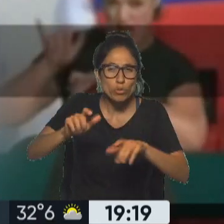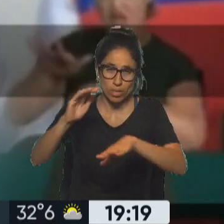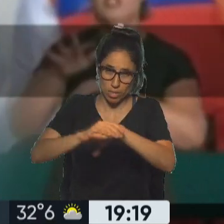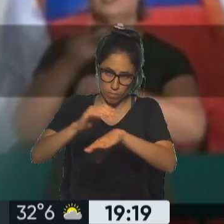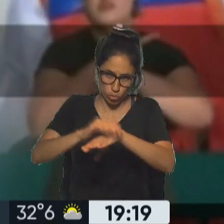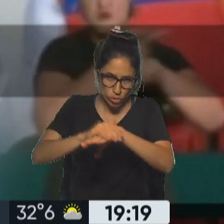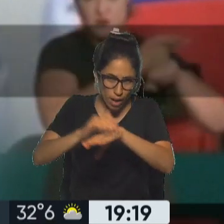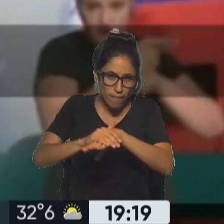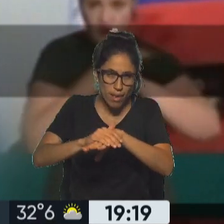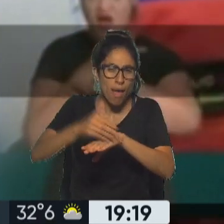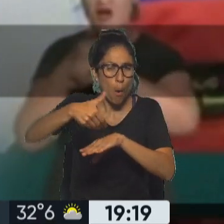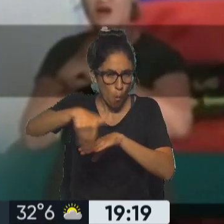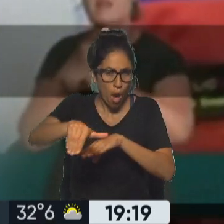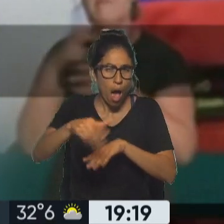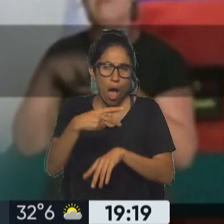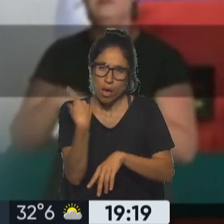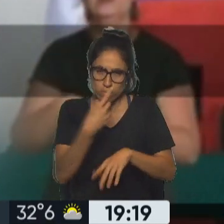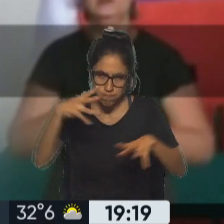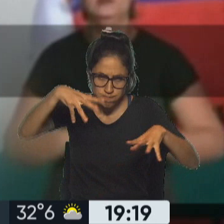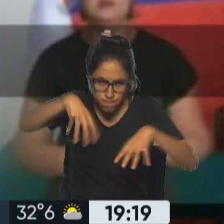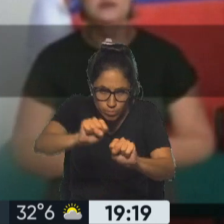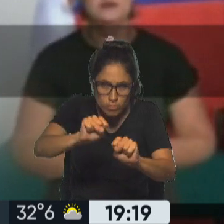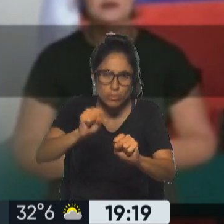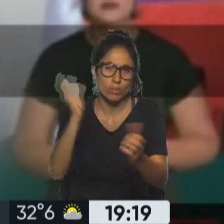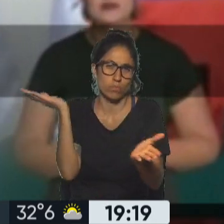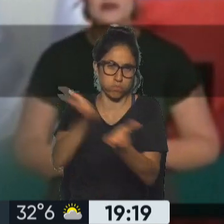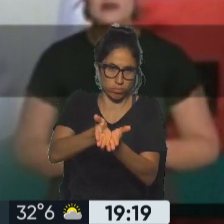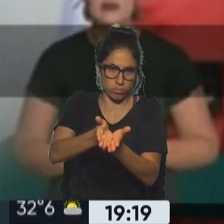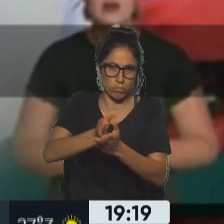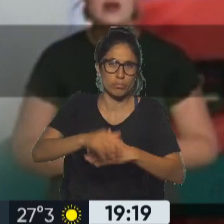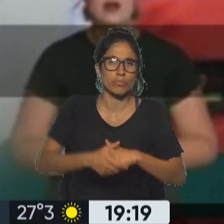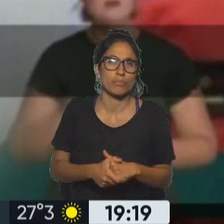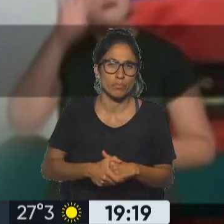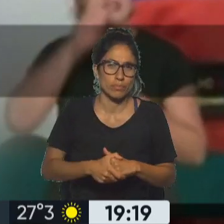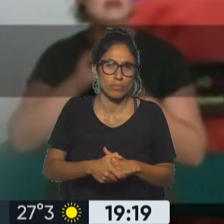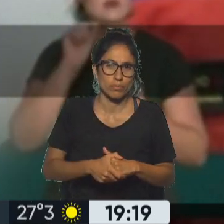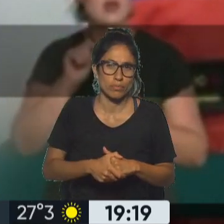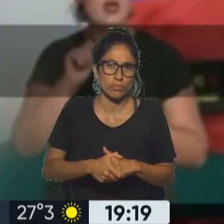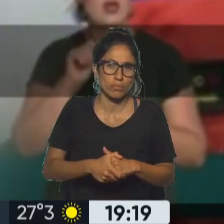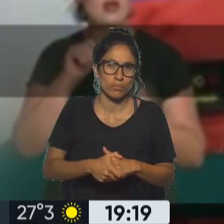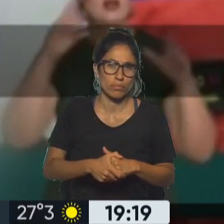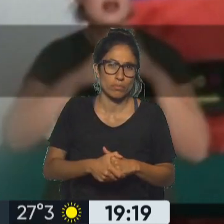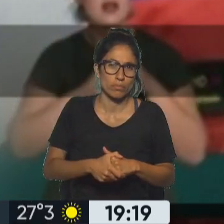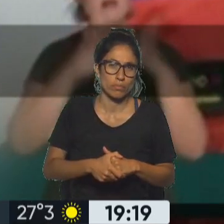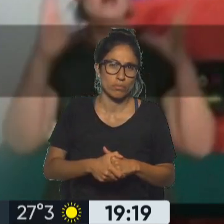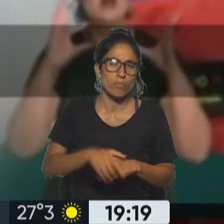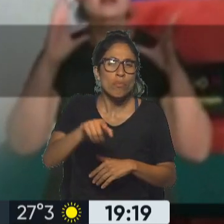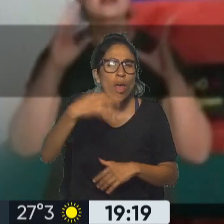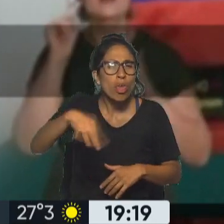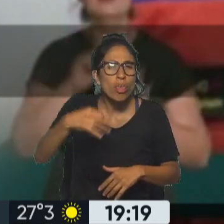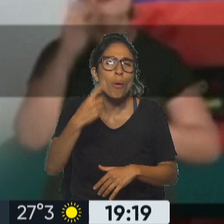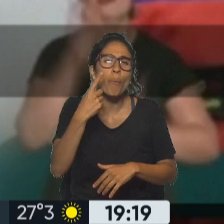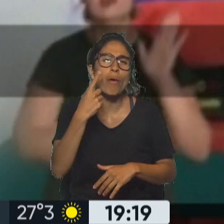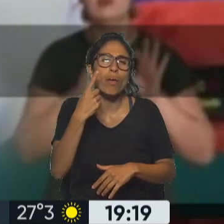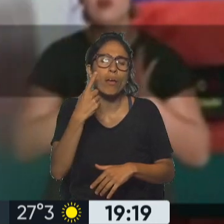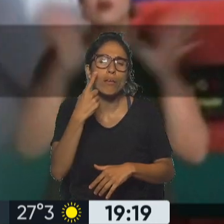encontradas y serán ponidas ellos van a ver que la democracia garantía garantía el derecho